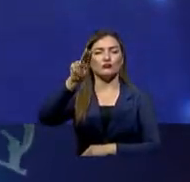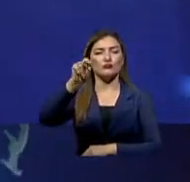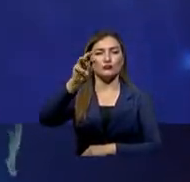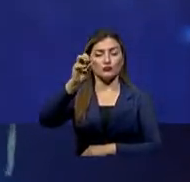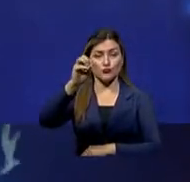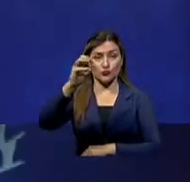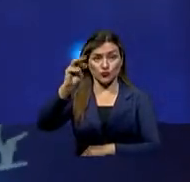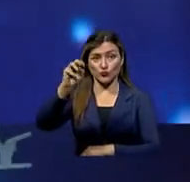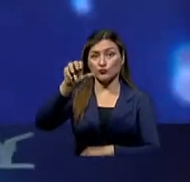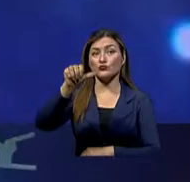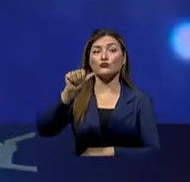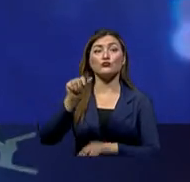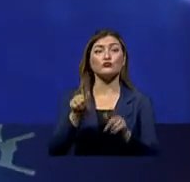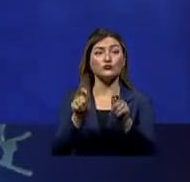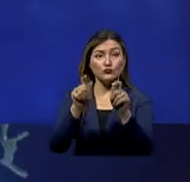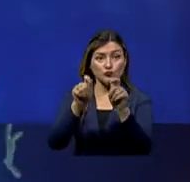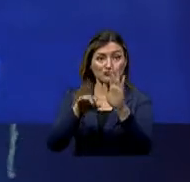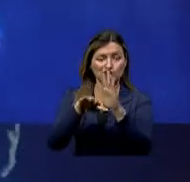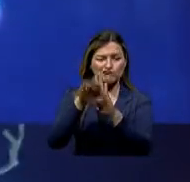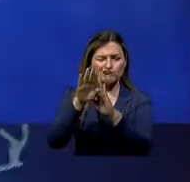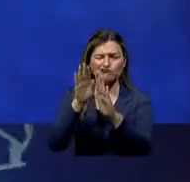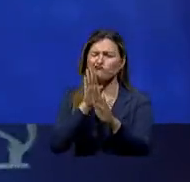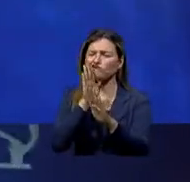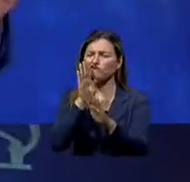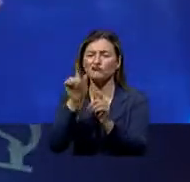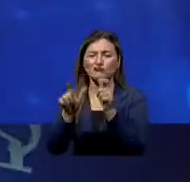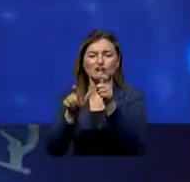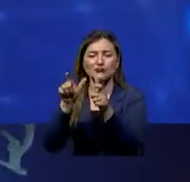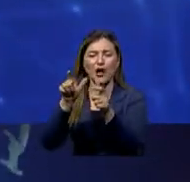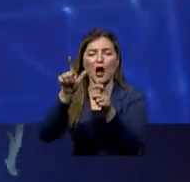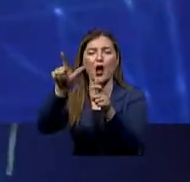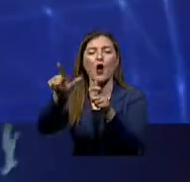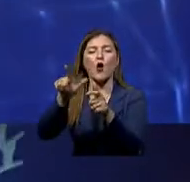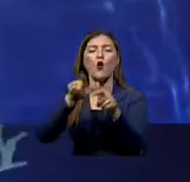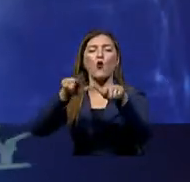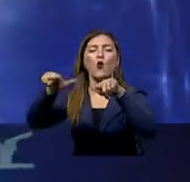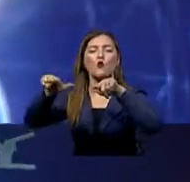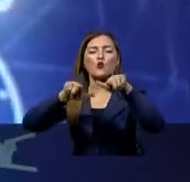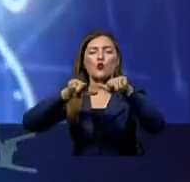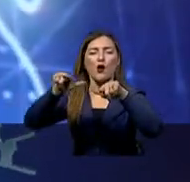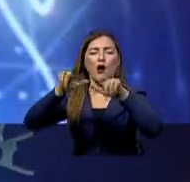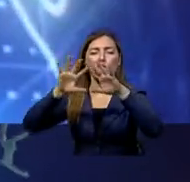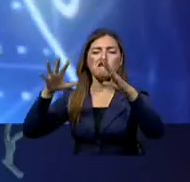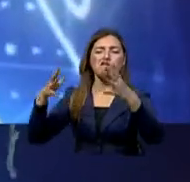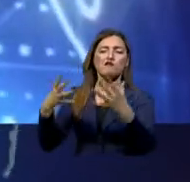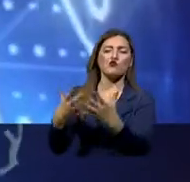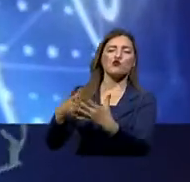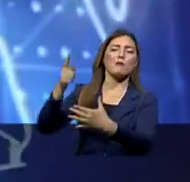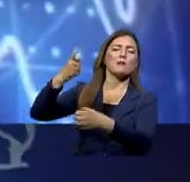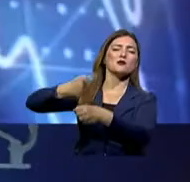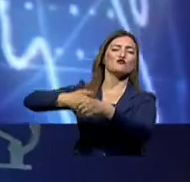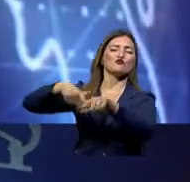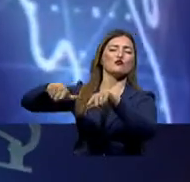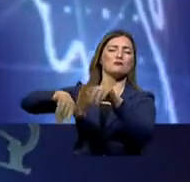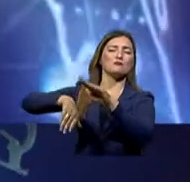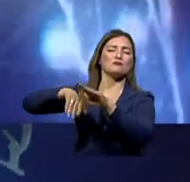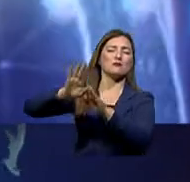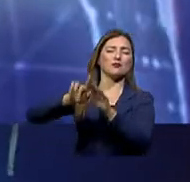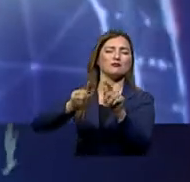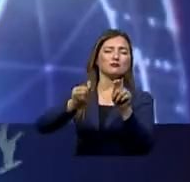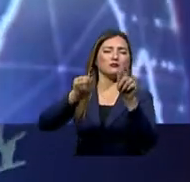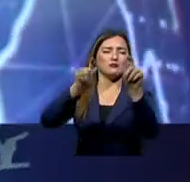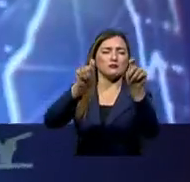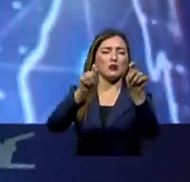cánceres son más comunes y son diagnosticados en ciertas zonas ecuatoriales del planeta. Pero como en todos los programas nosotros hablaremos desde la ciencia y la